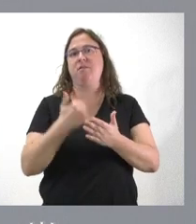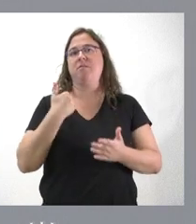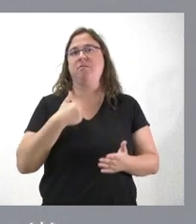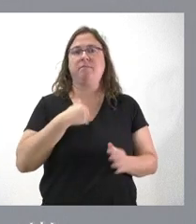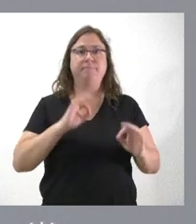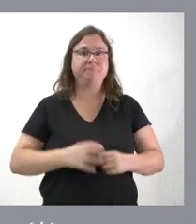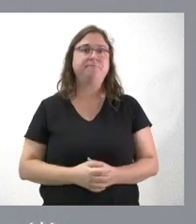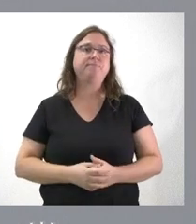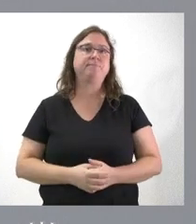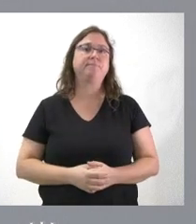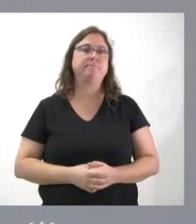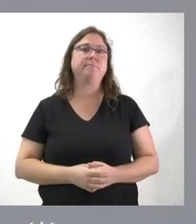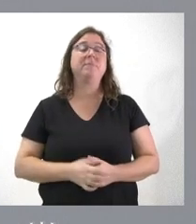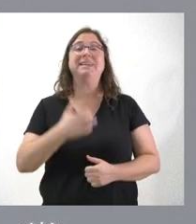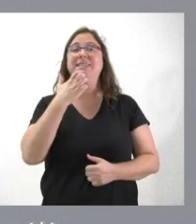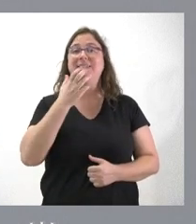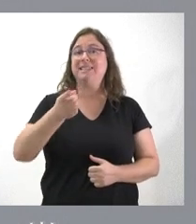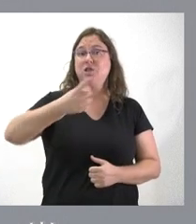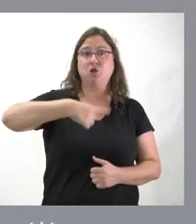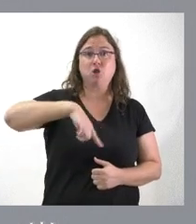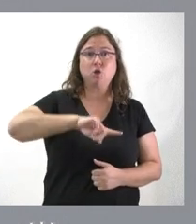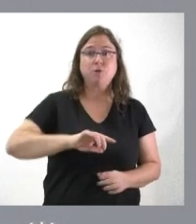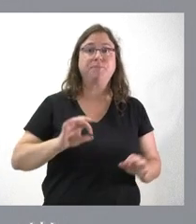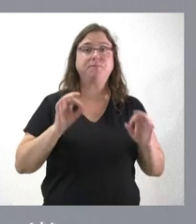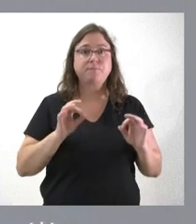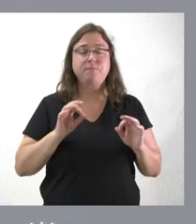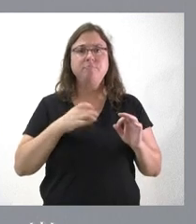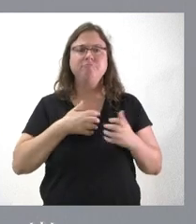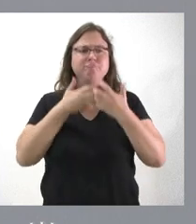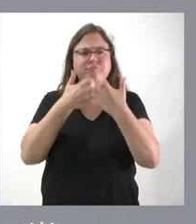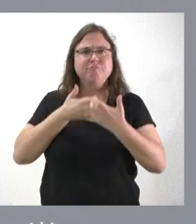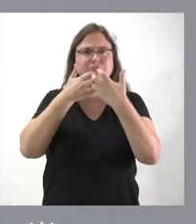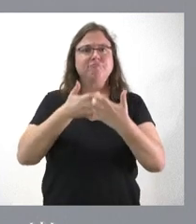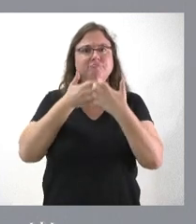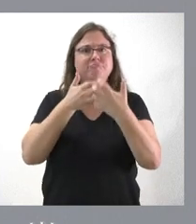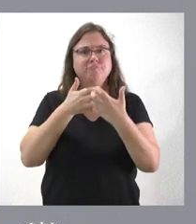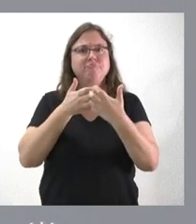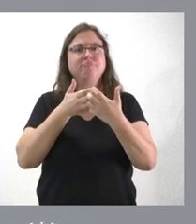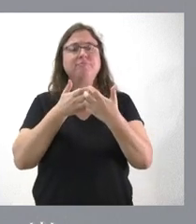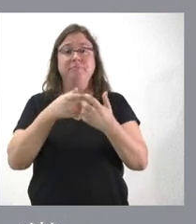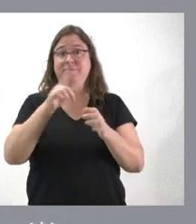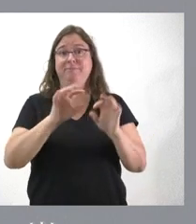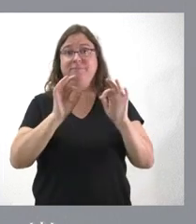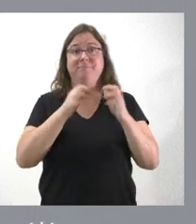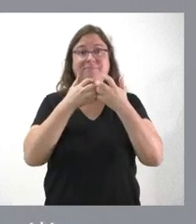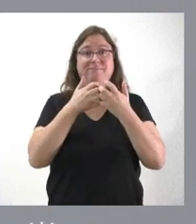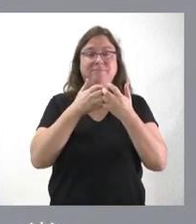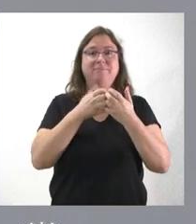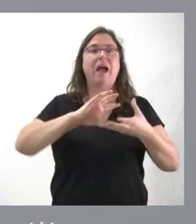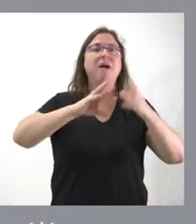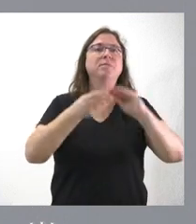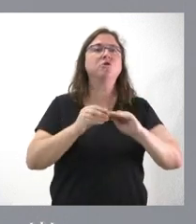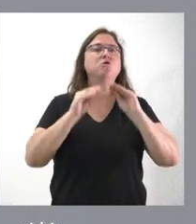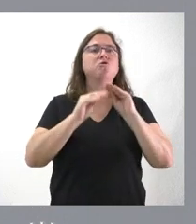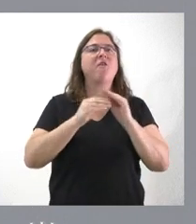cantidades. Si nosotros estamos dando la batalla, plantea usted específicamente, en relación con la aplicación de ese régimen